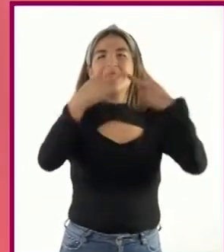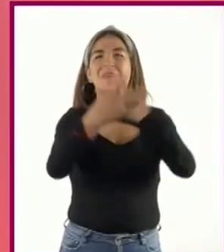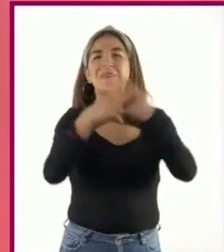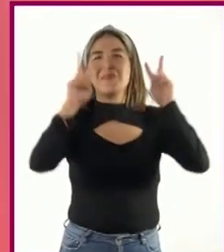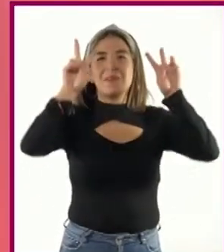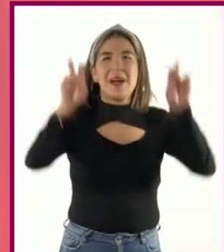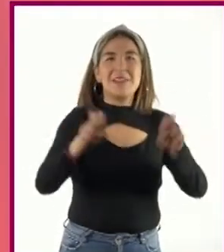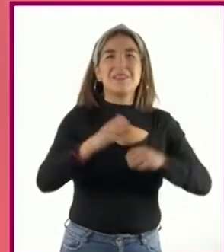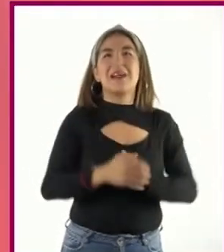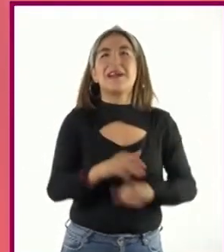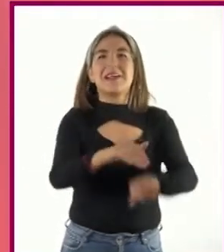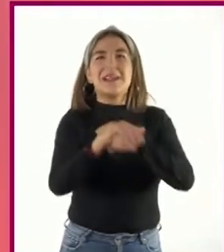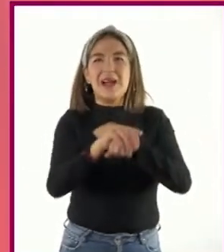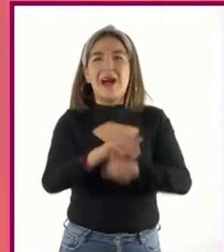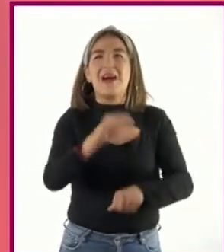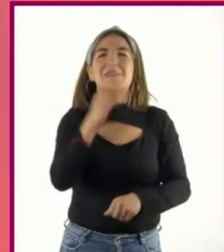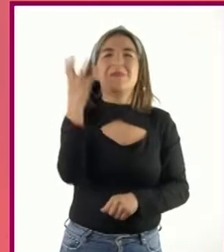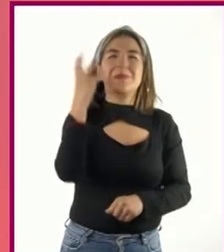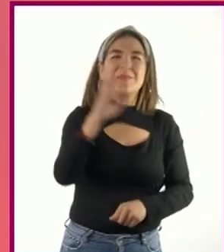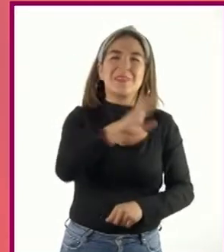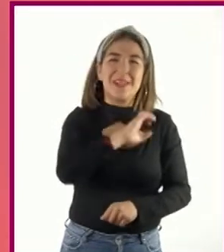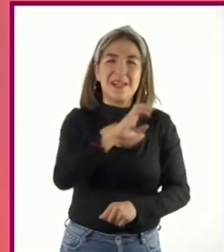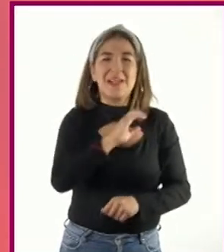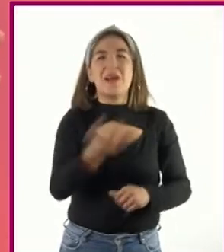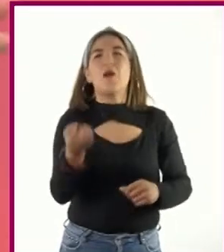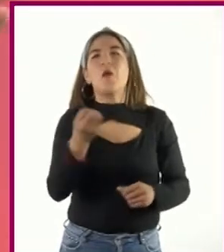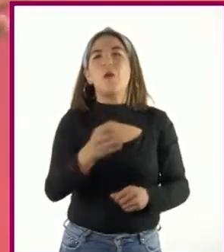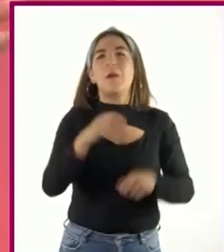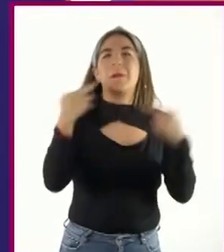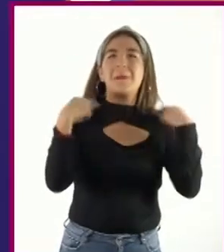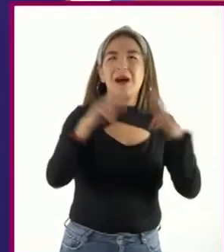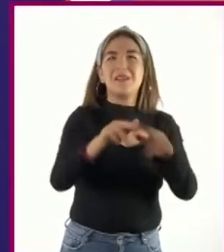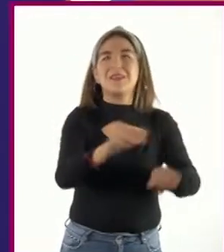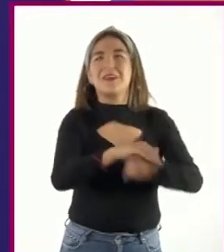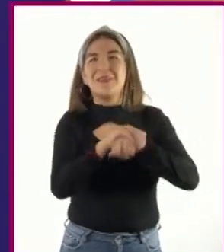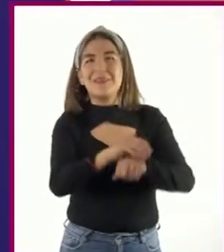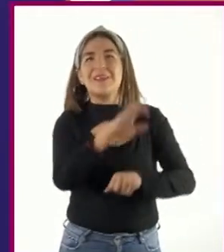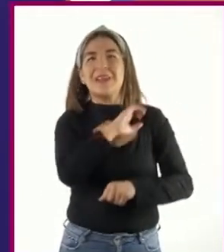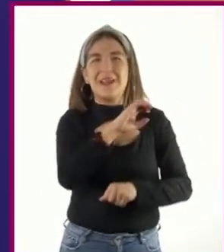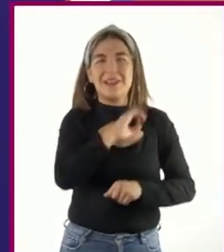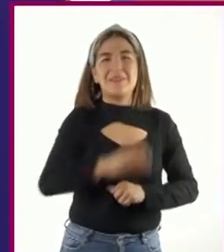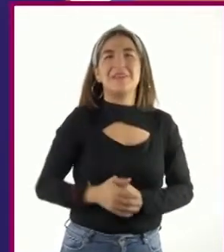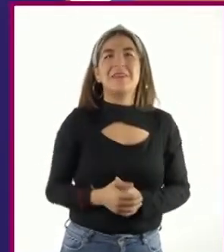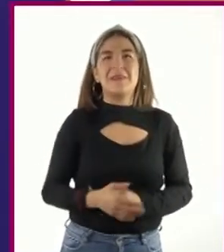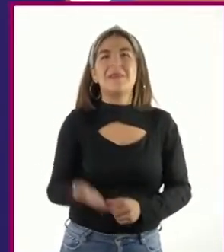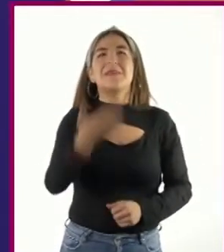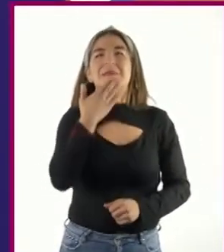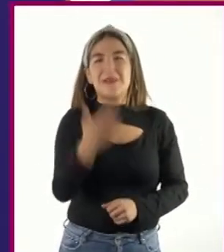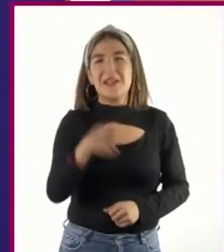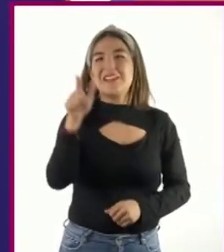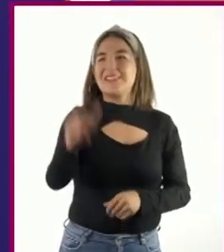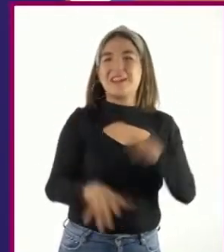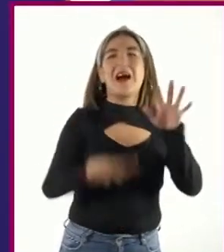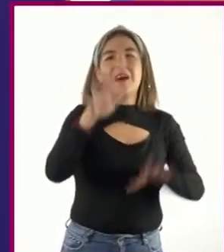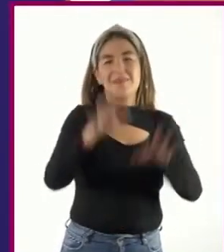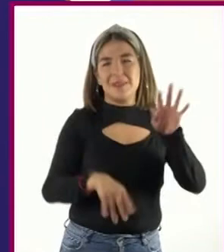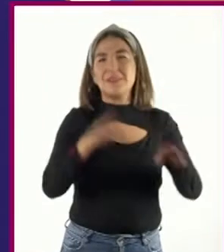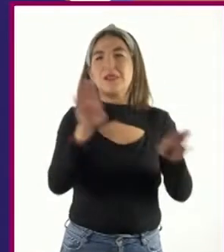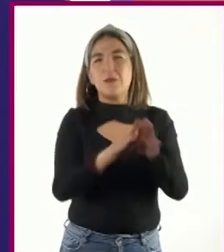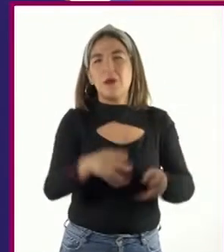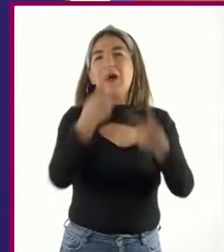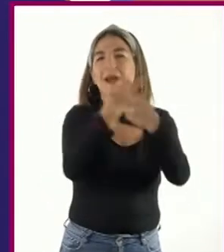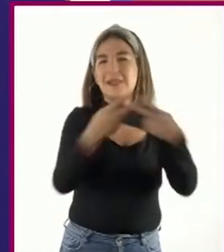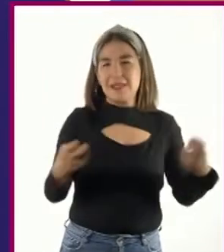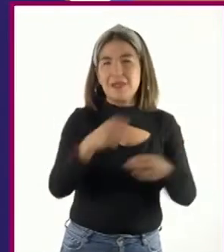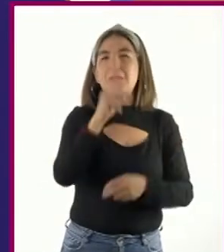Querida amiga o querido profesor. Es correcto. Muchas veces nos sirve adjetivar